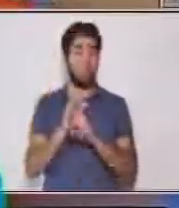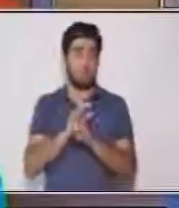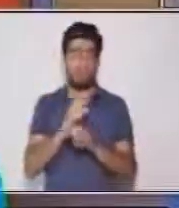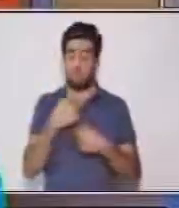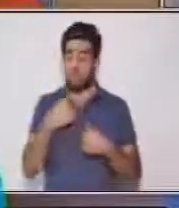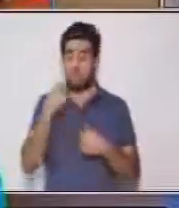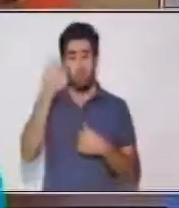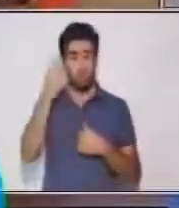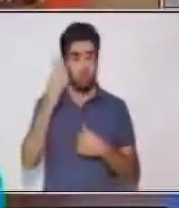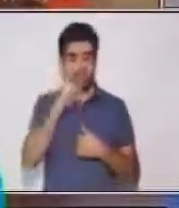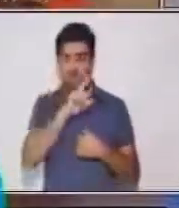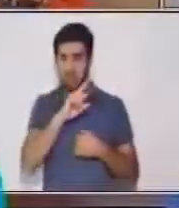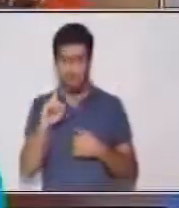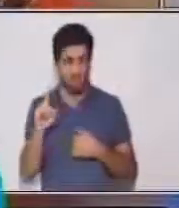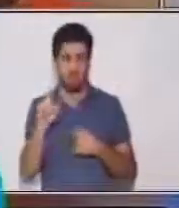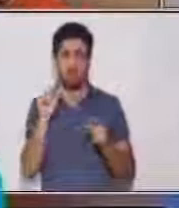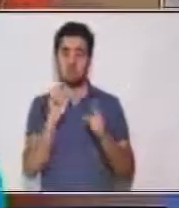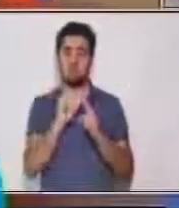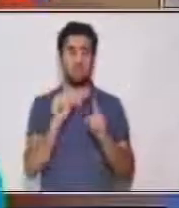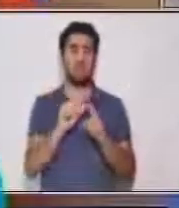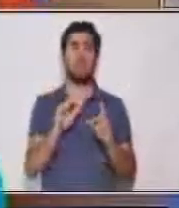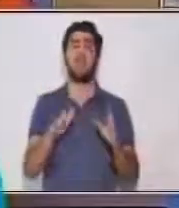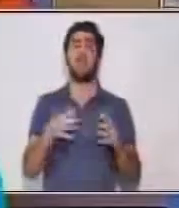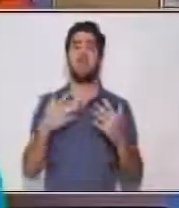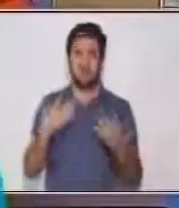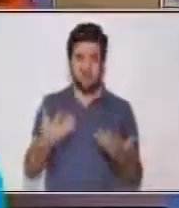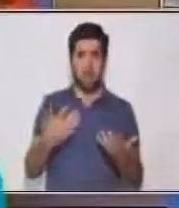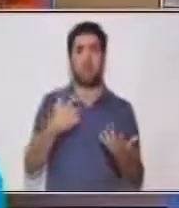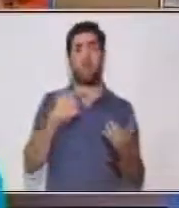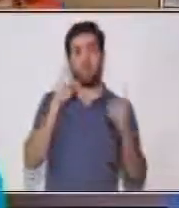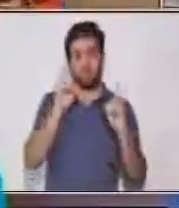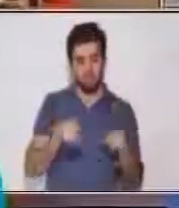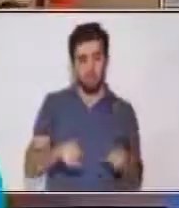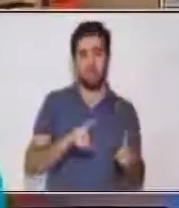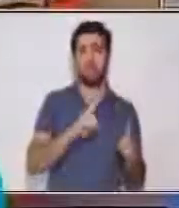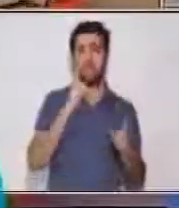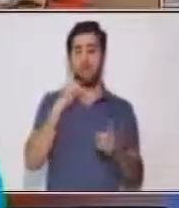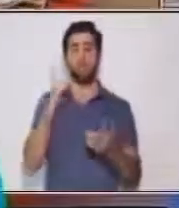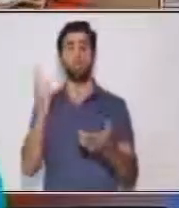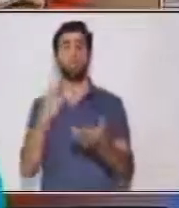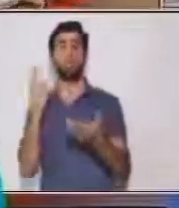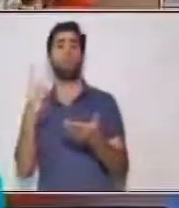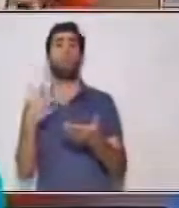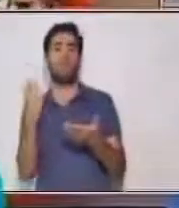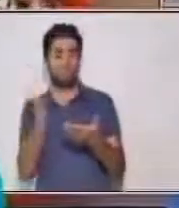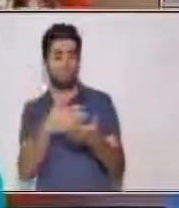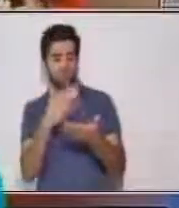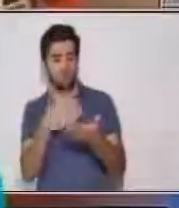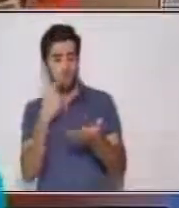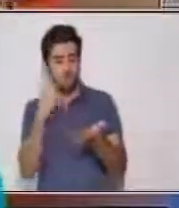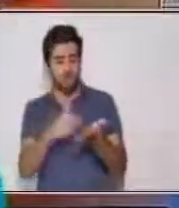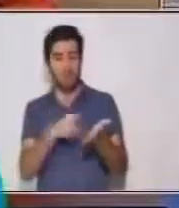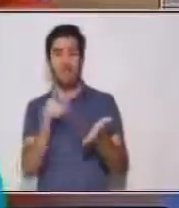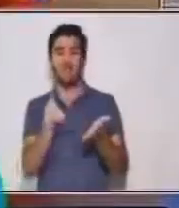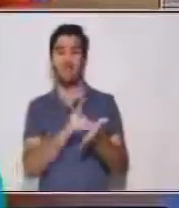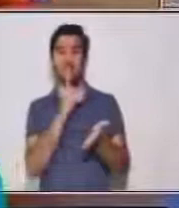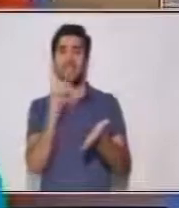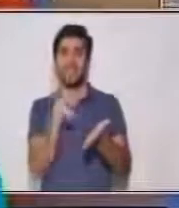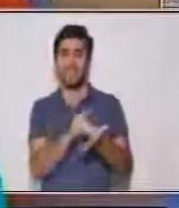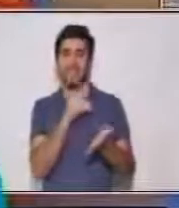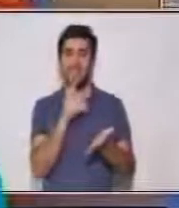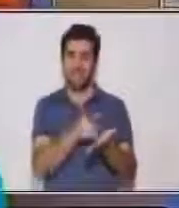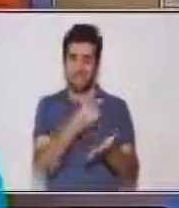palabra, las estrategias de lectura me dicen que tengo que recurrir al... Muy bien, diccionario.